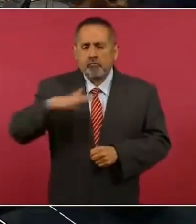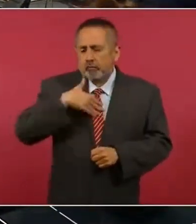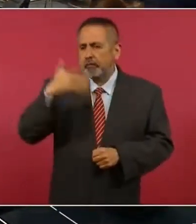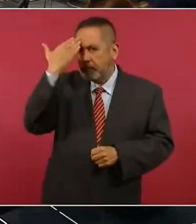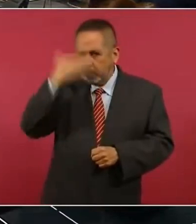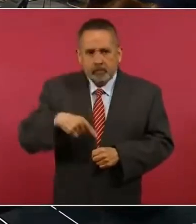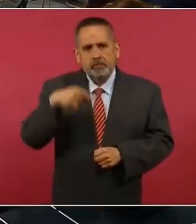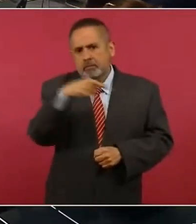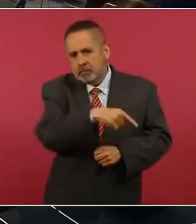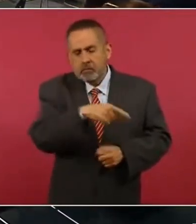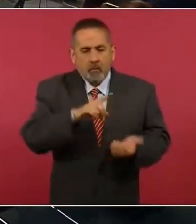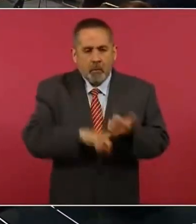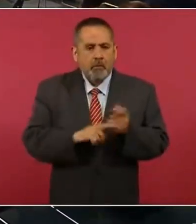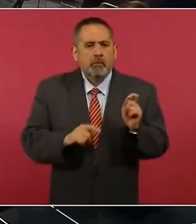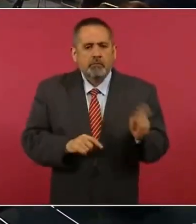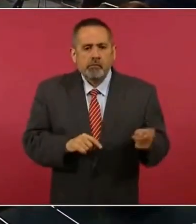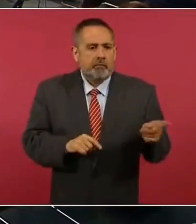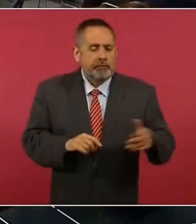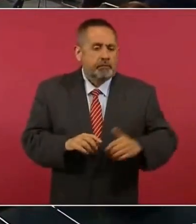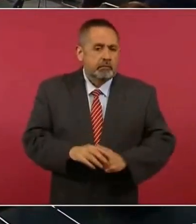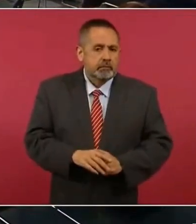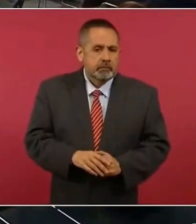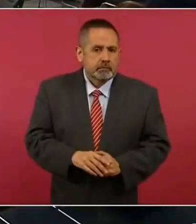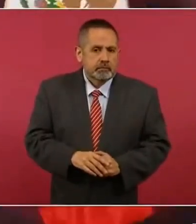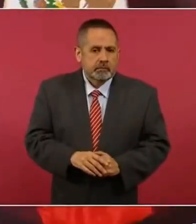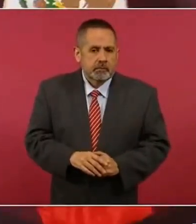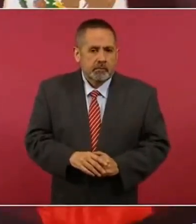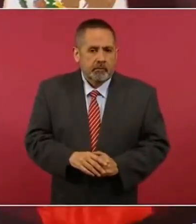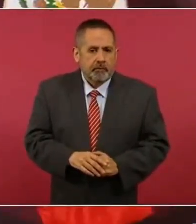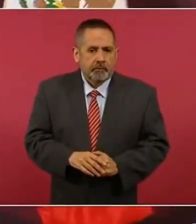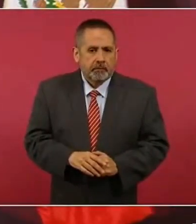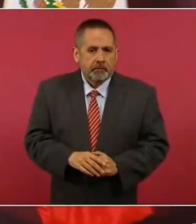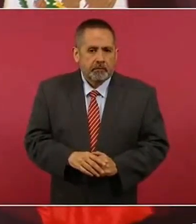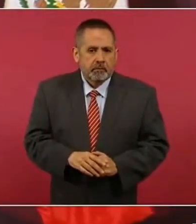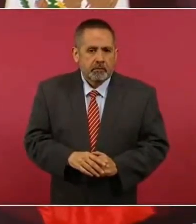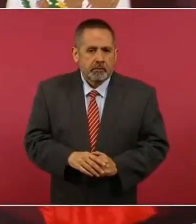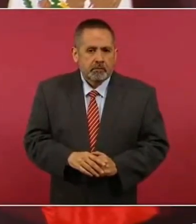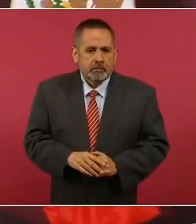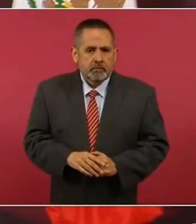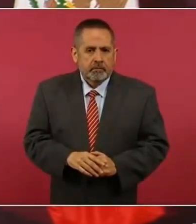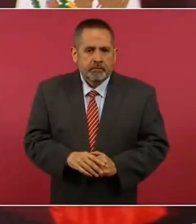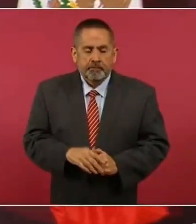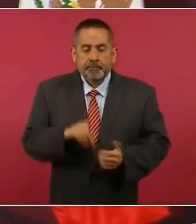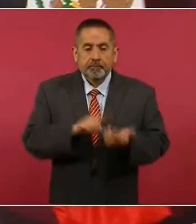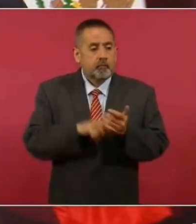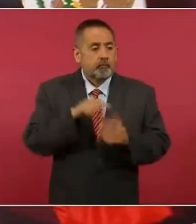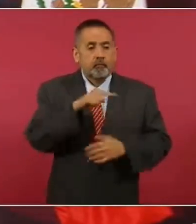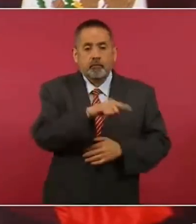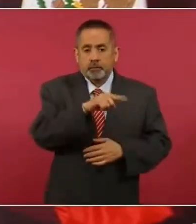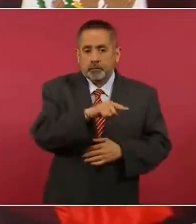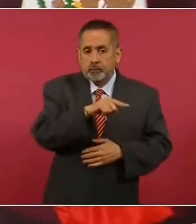que fue un